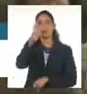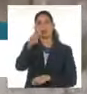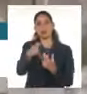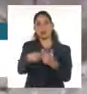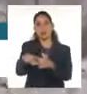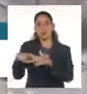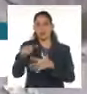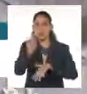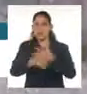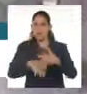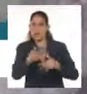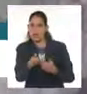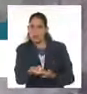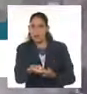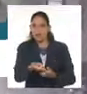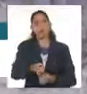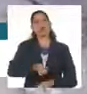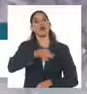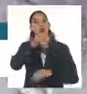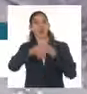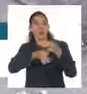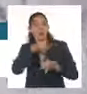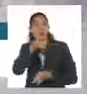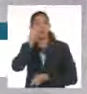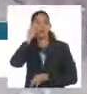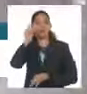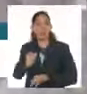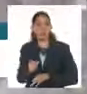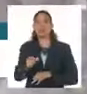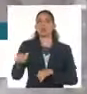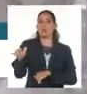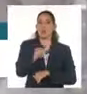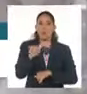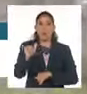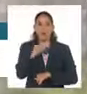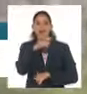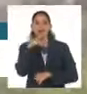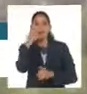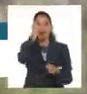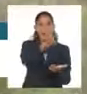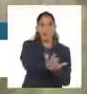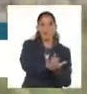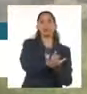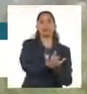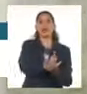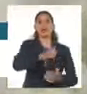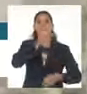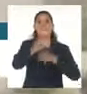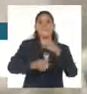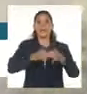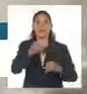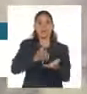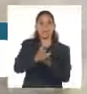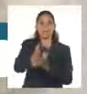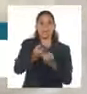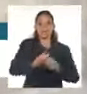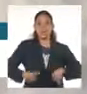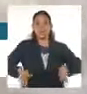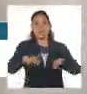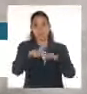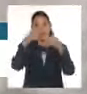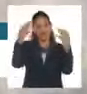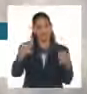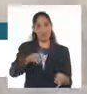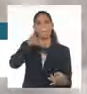conflicto zahároba aseguró al mismo tiempo que moscú sigue dispuesto a examinar propuestas verdaderamente serias